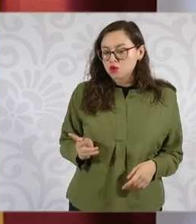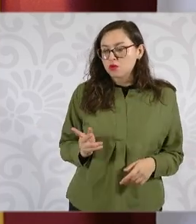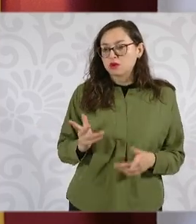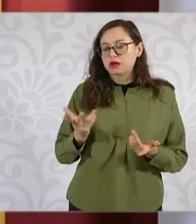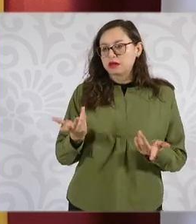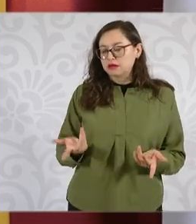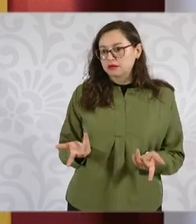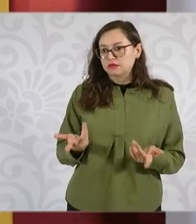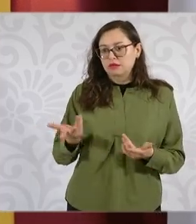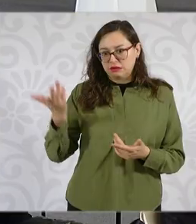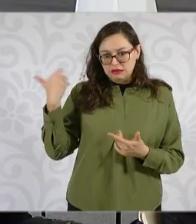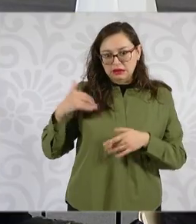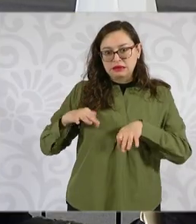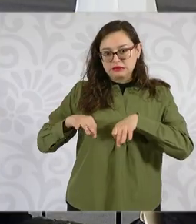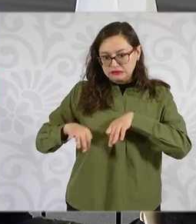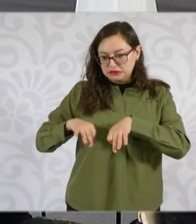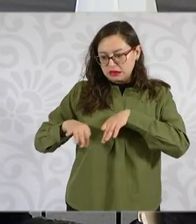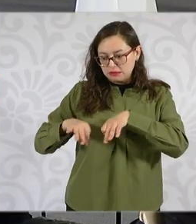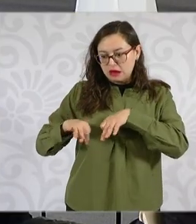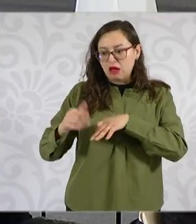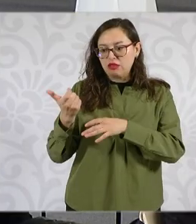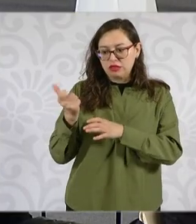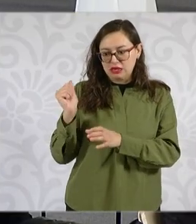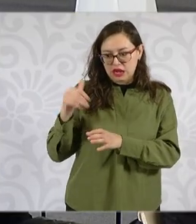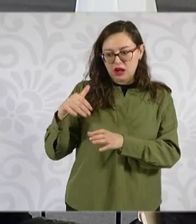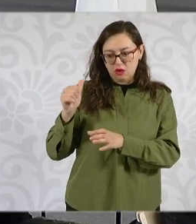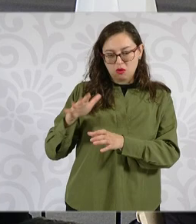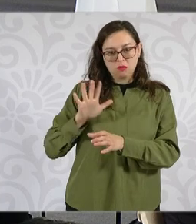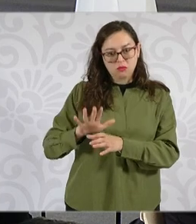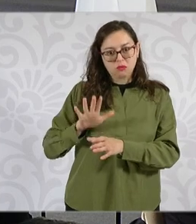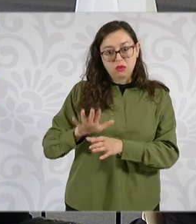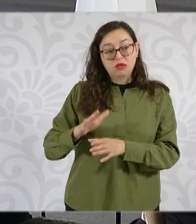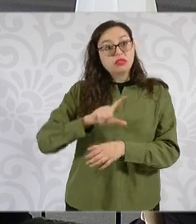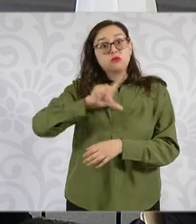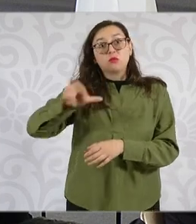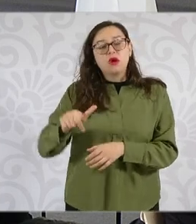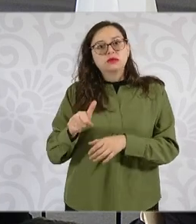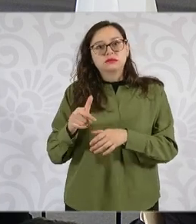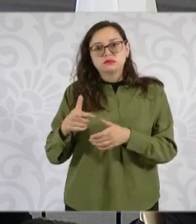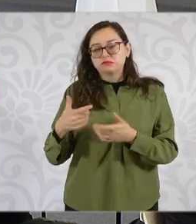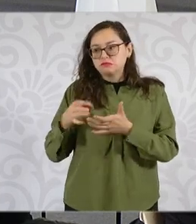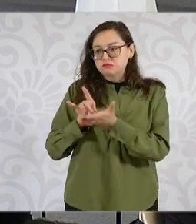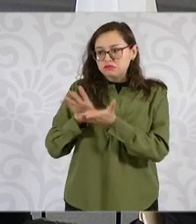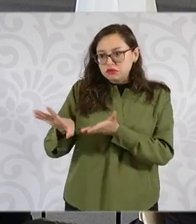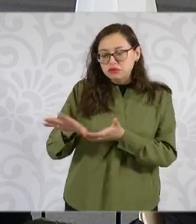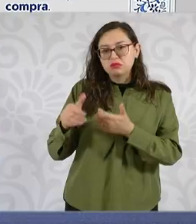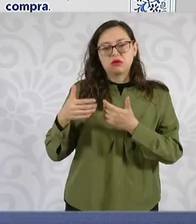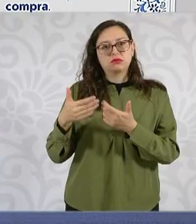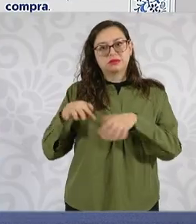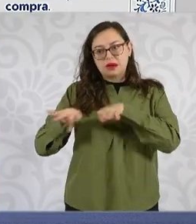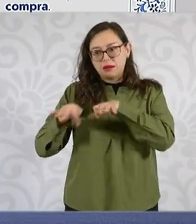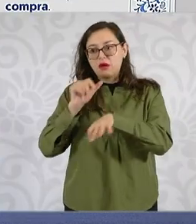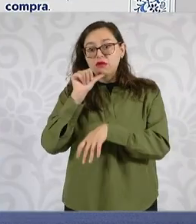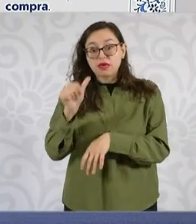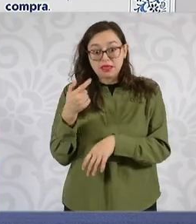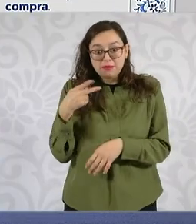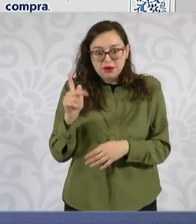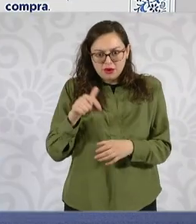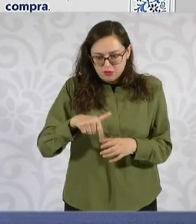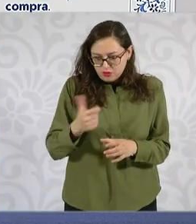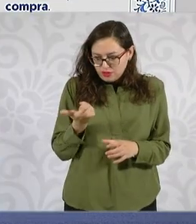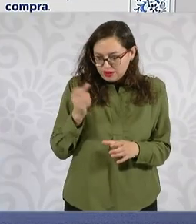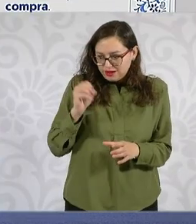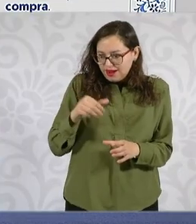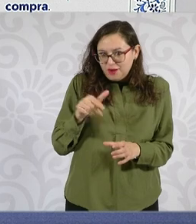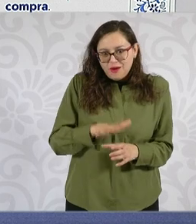activos en su mayoría tienen un fondo de garantía y bueno, estos también tienen derecho, van a tener derecho a estos